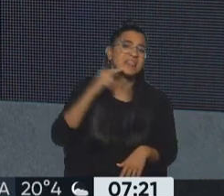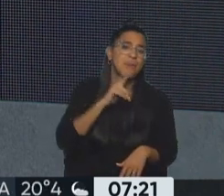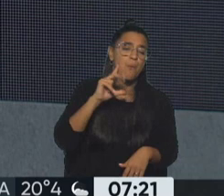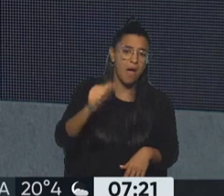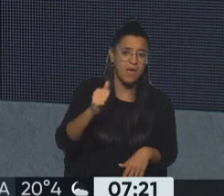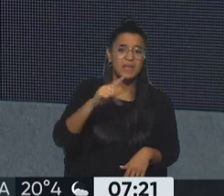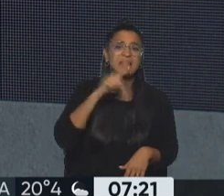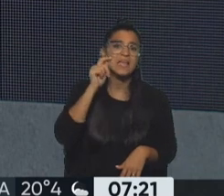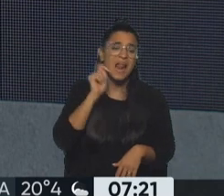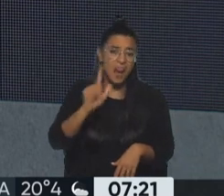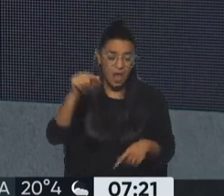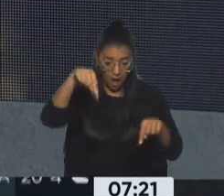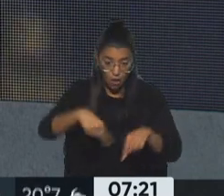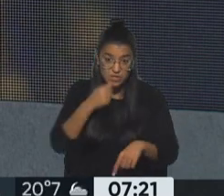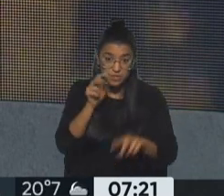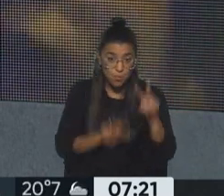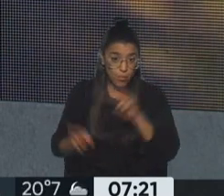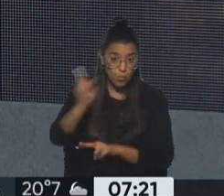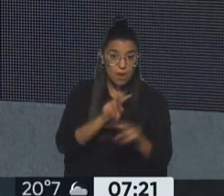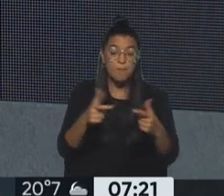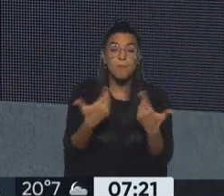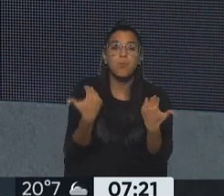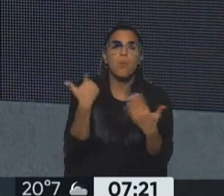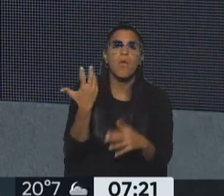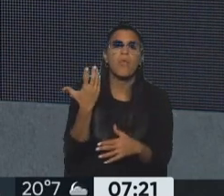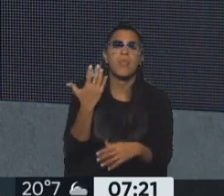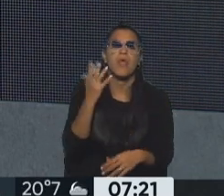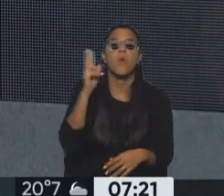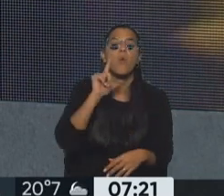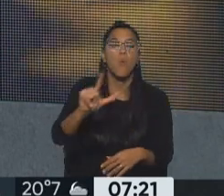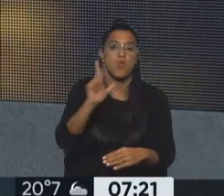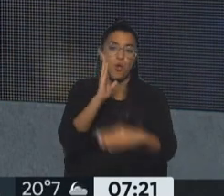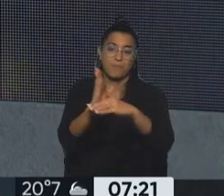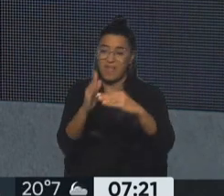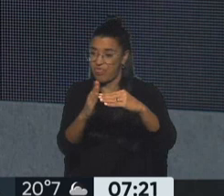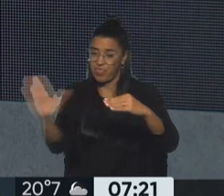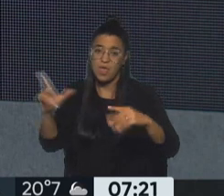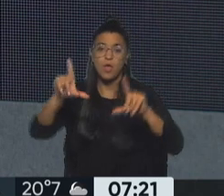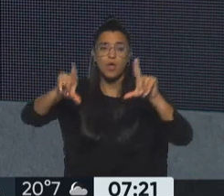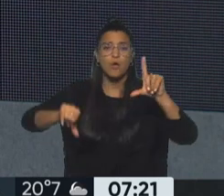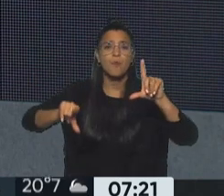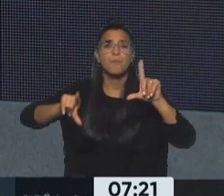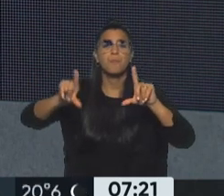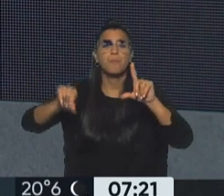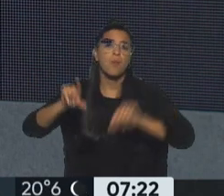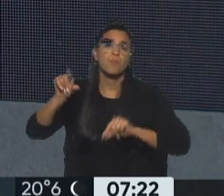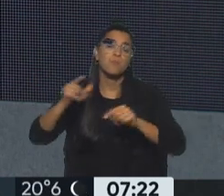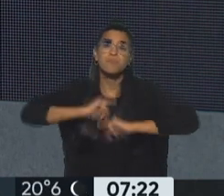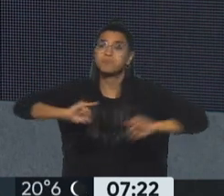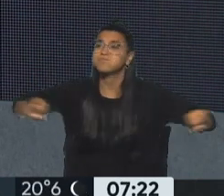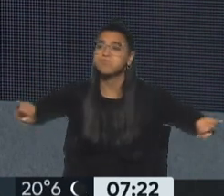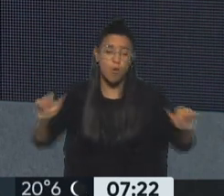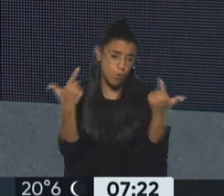que ahora si entras a buscar entradas recién podés conseguir a mitad de julio, no tiene promoción salvo el boca a boca de los que